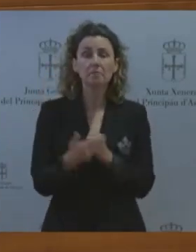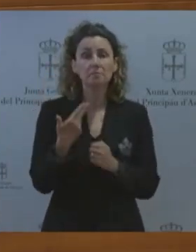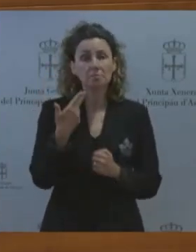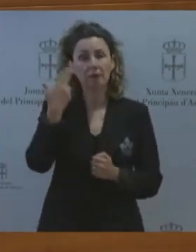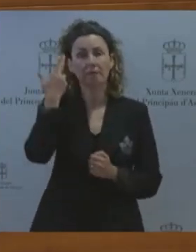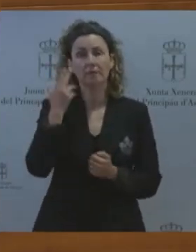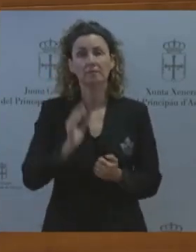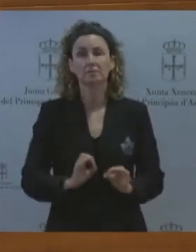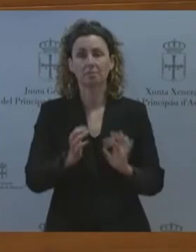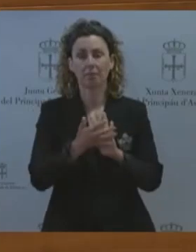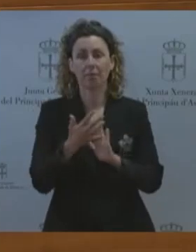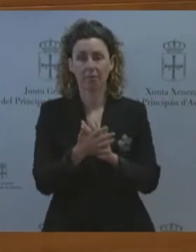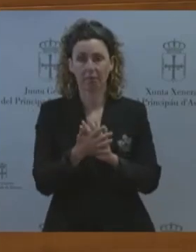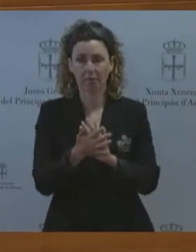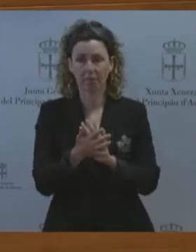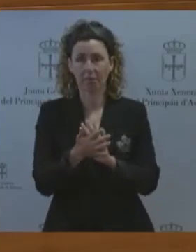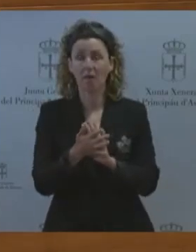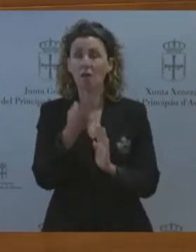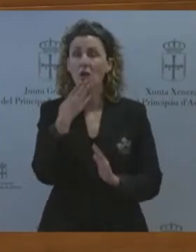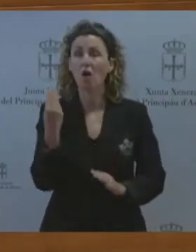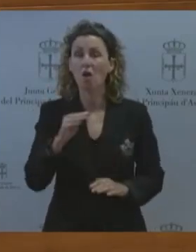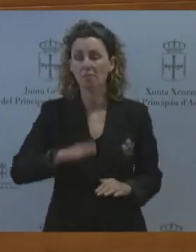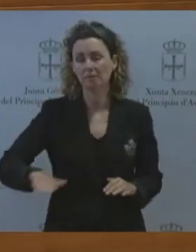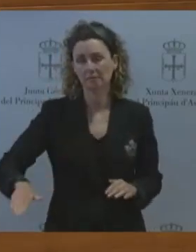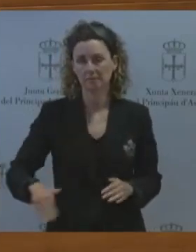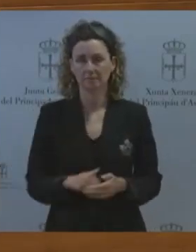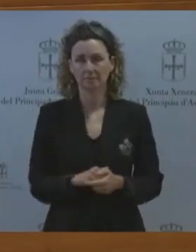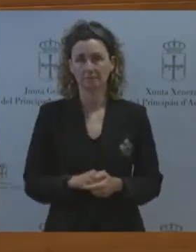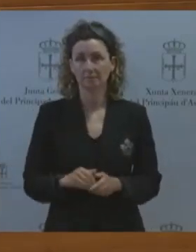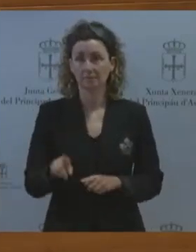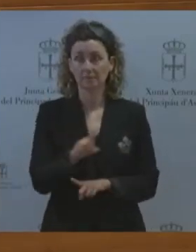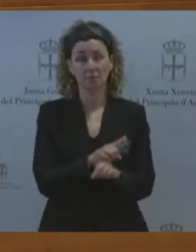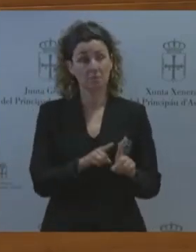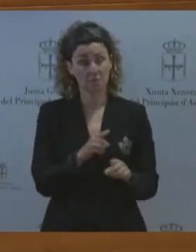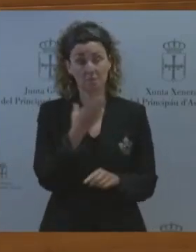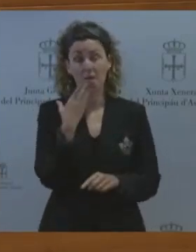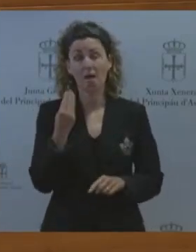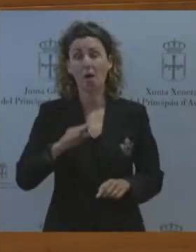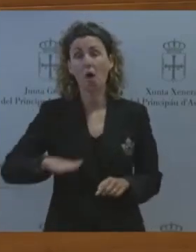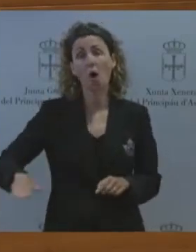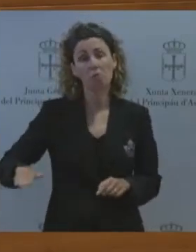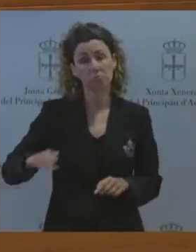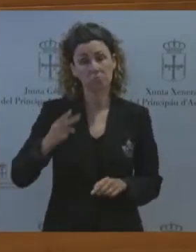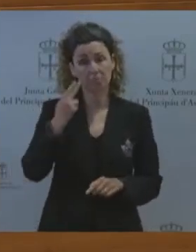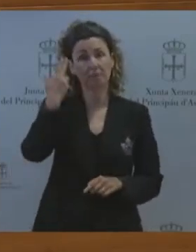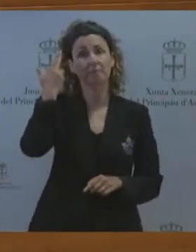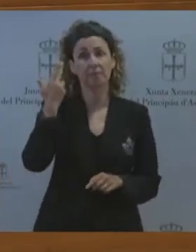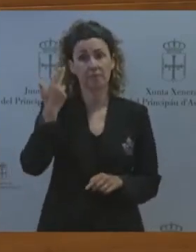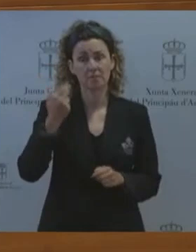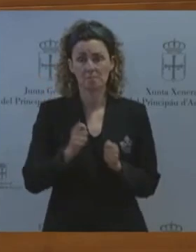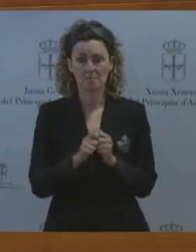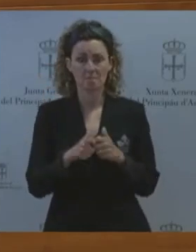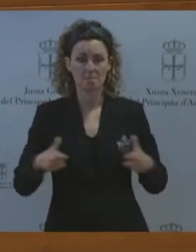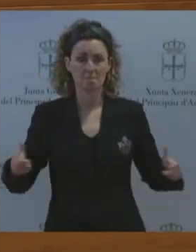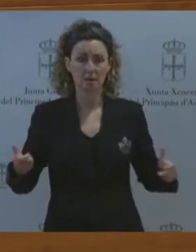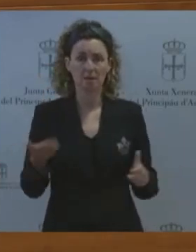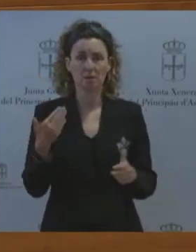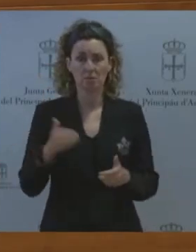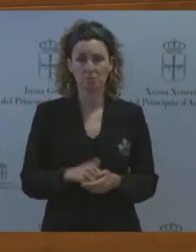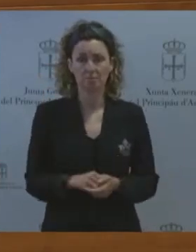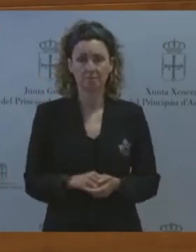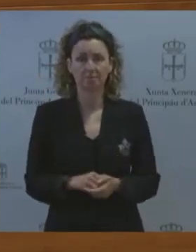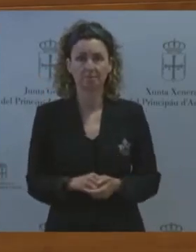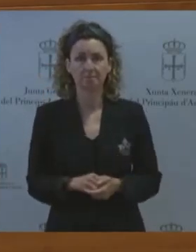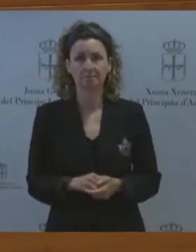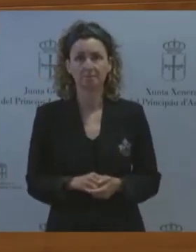-juvenil un problema este último desgraciadamente que se ha acrecentado mucho en los últimos años y el quinto y